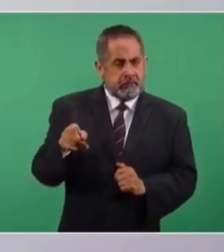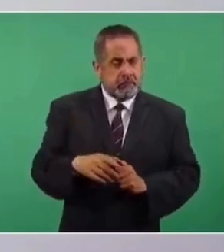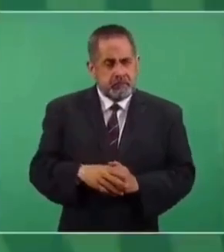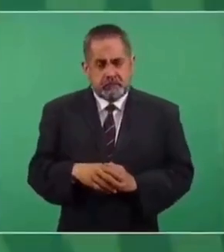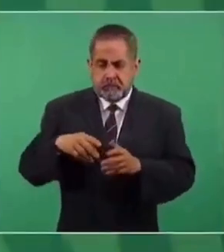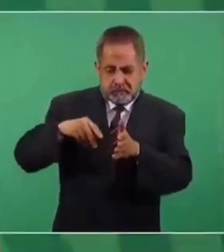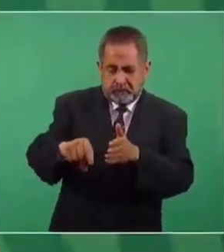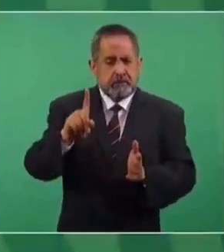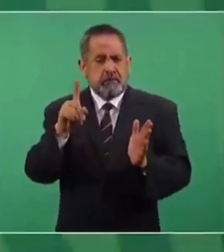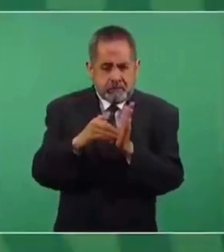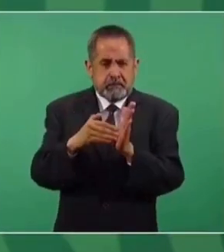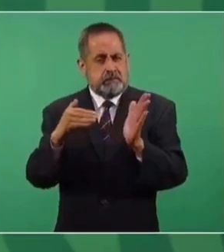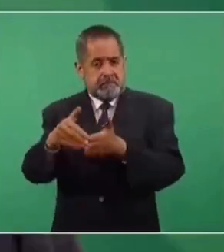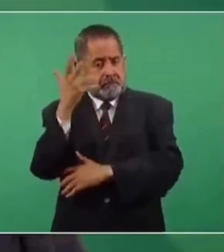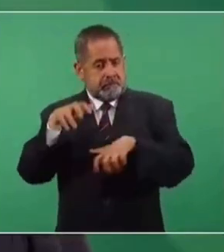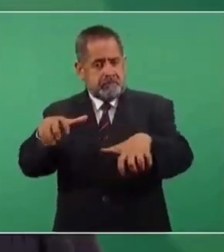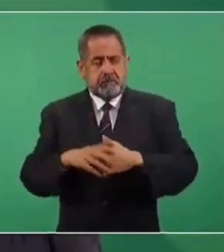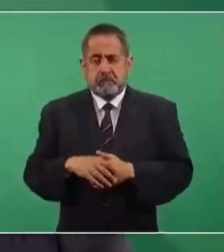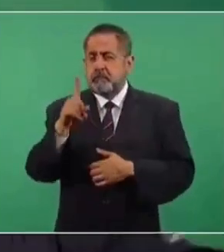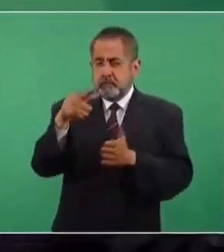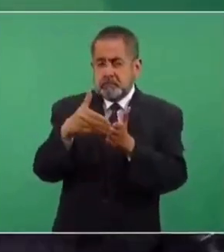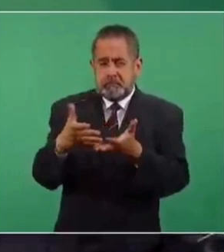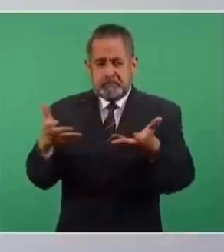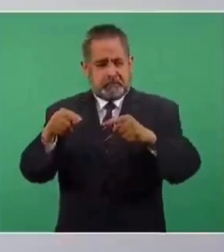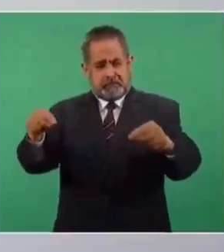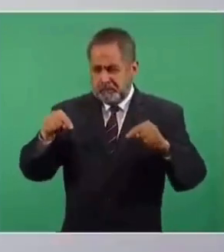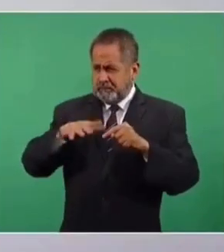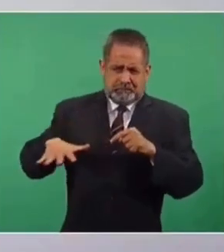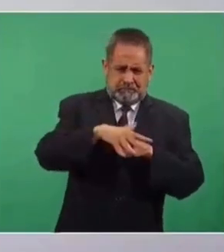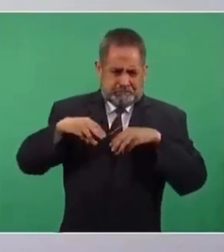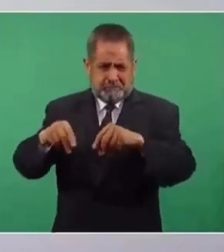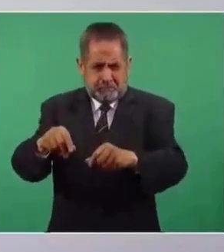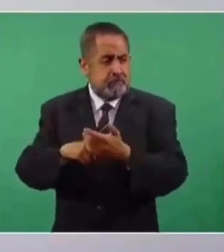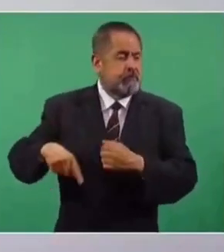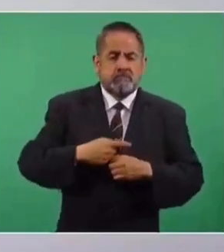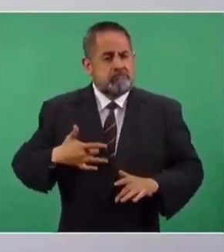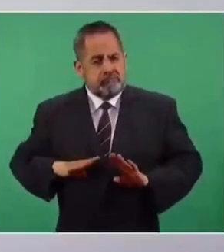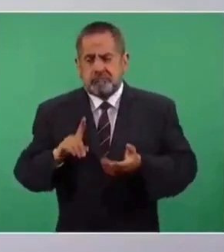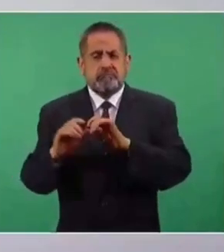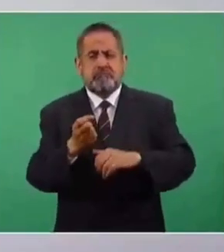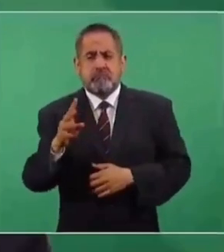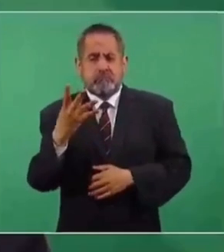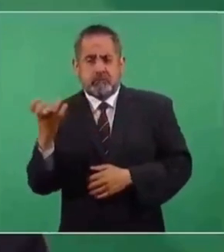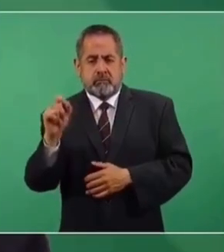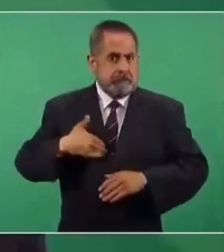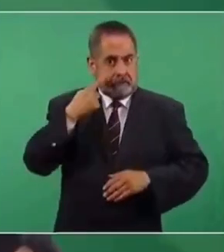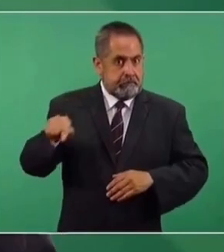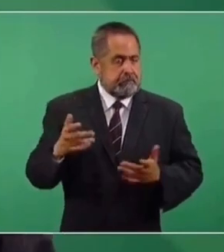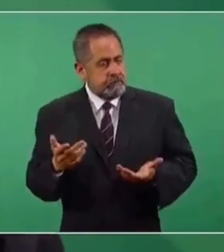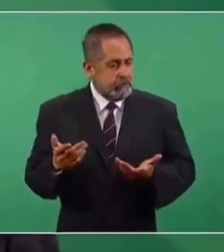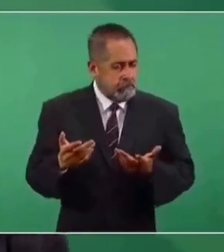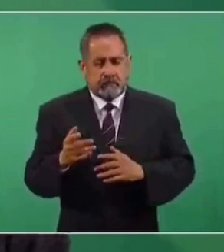Es plantar más de mil millones de árboles en un millón de hectáreas. Y se están beneficiando 420 mil sembradores.